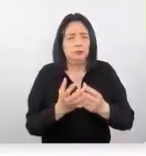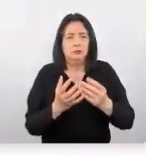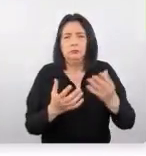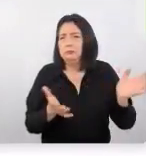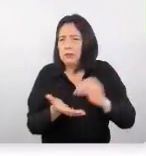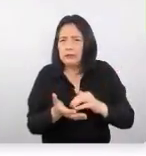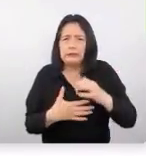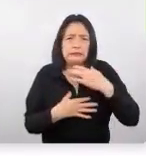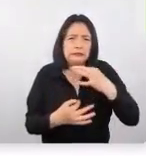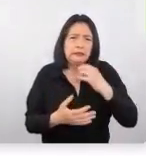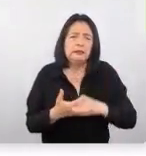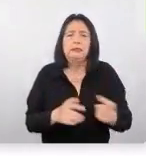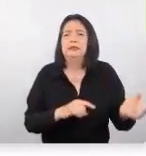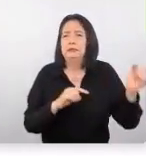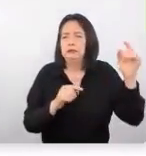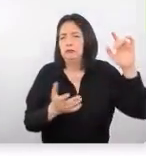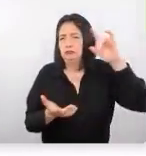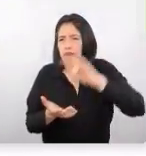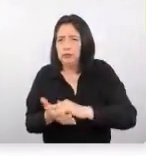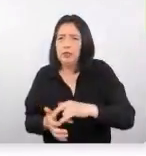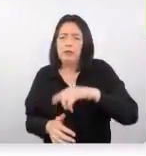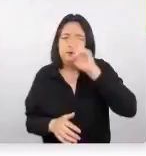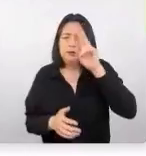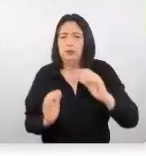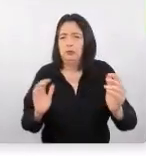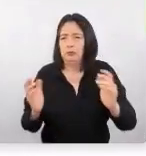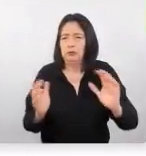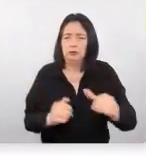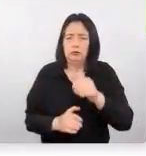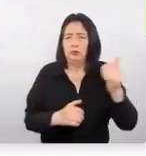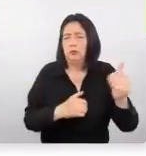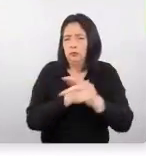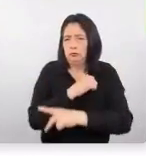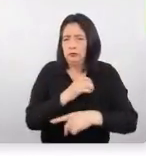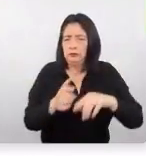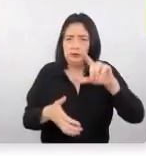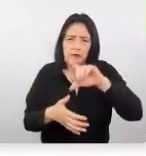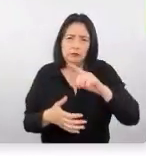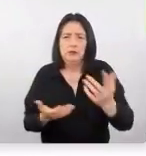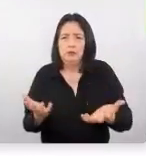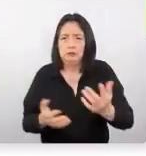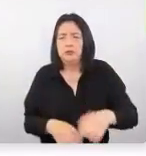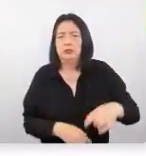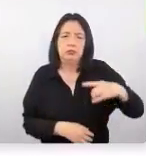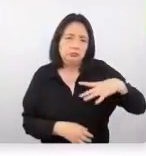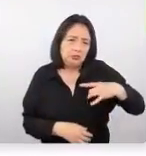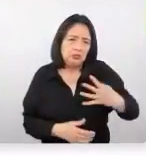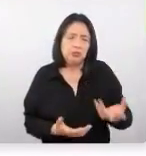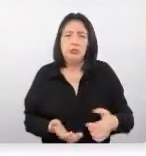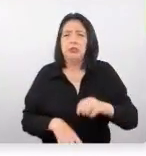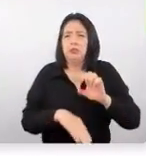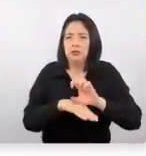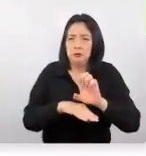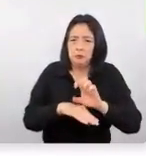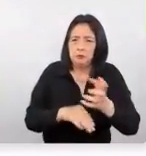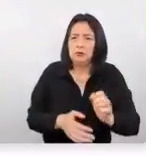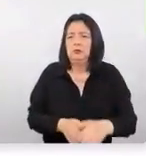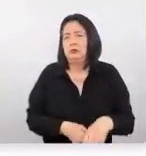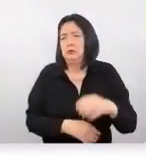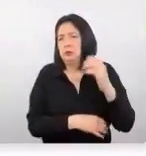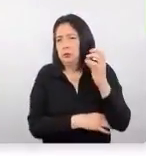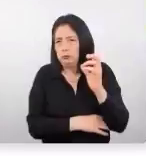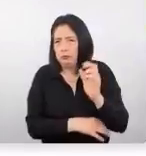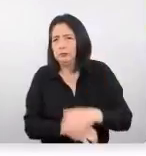interés en venir a Perú en comparación a otros países de la región como pueden ser Chile Ecuador y